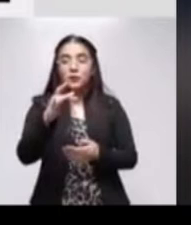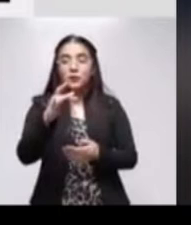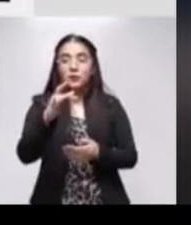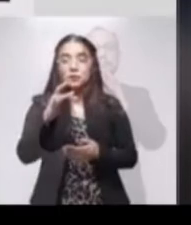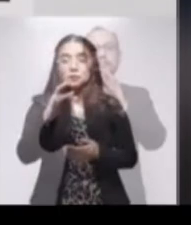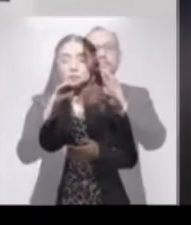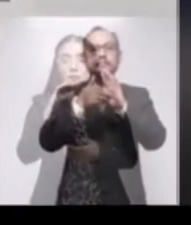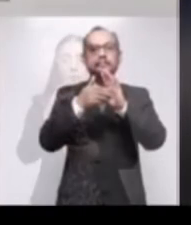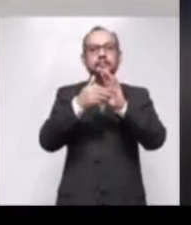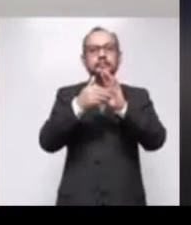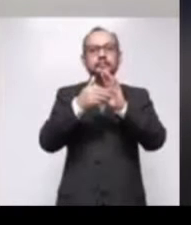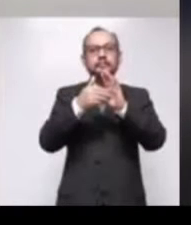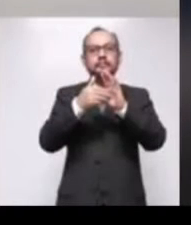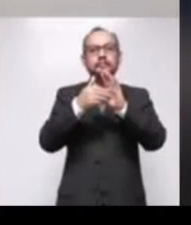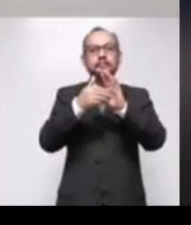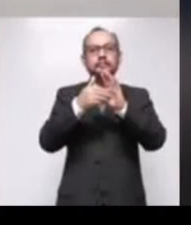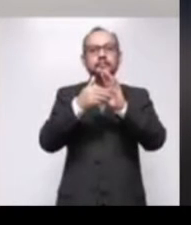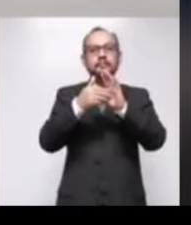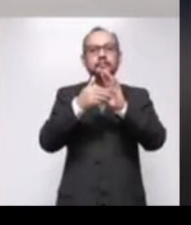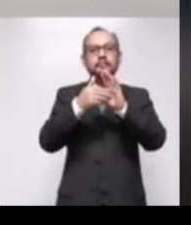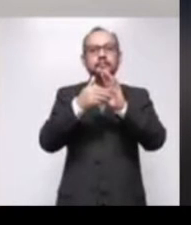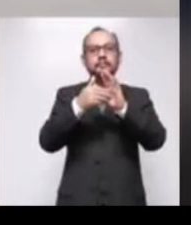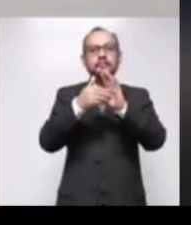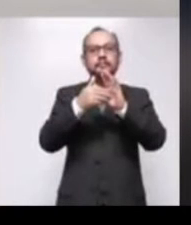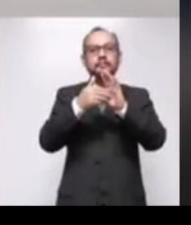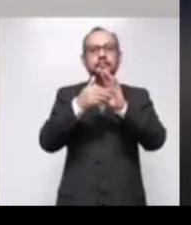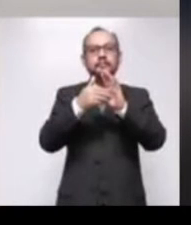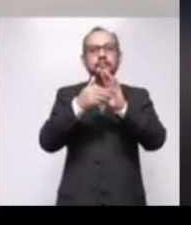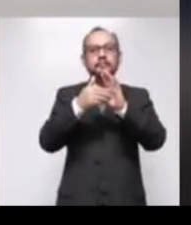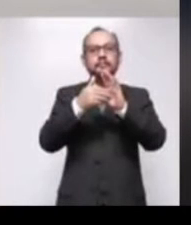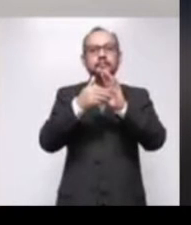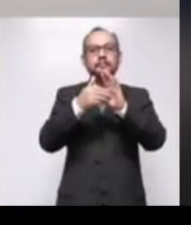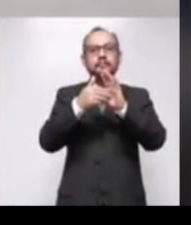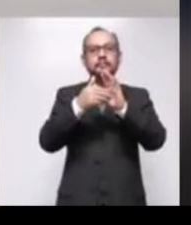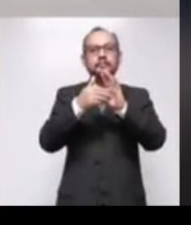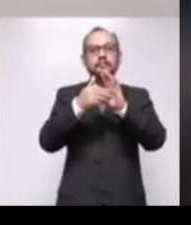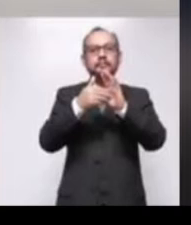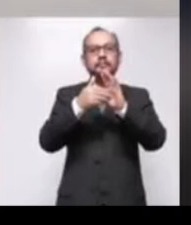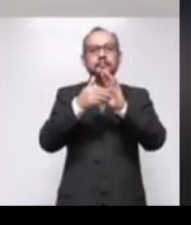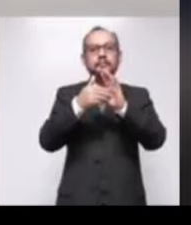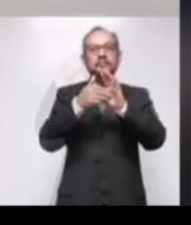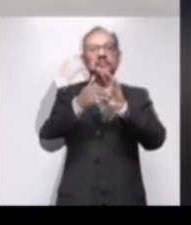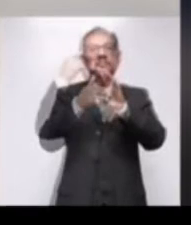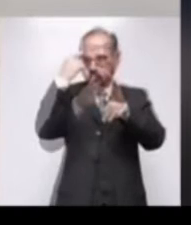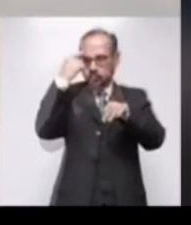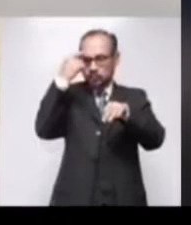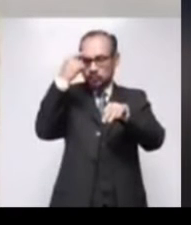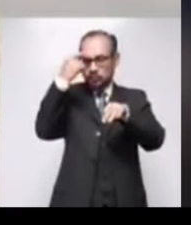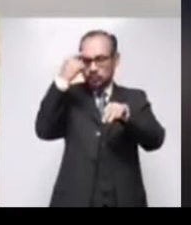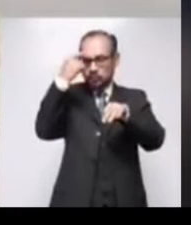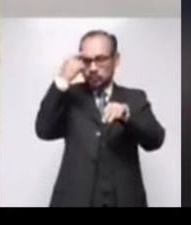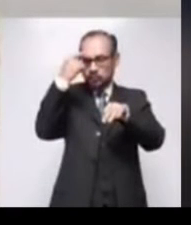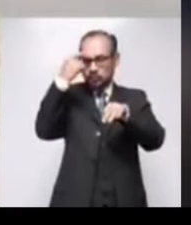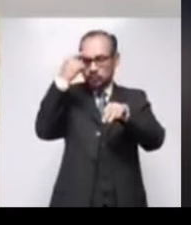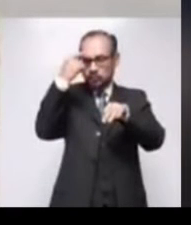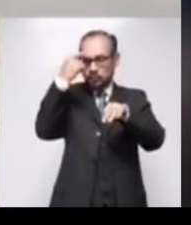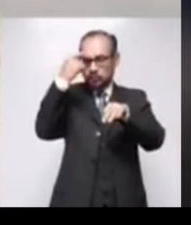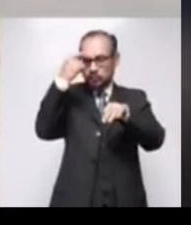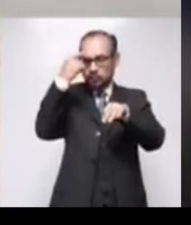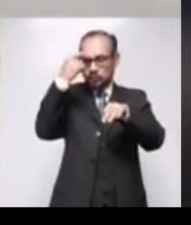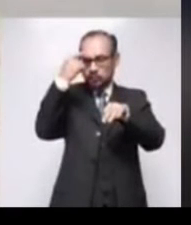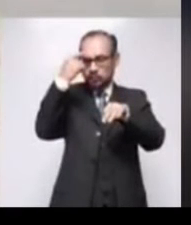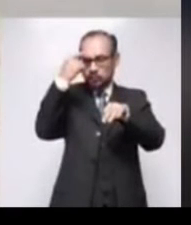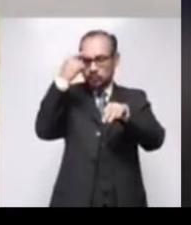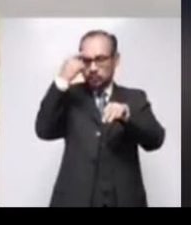comercial y económico y también de mejores condiciones para el campo, porque justamente la igualdad, la equidad y la paridad nos